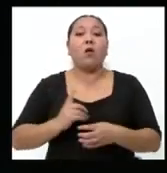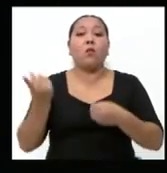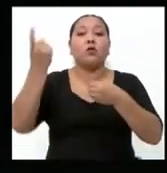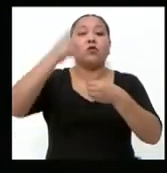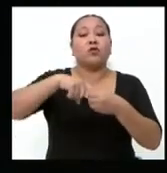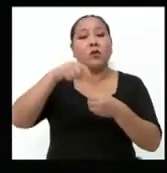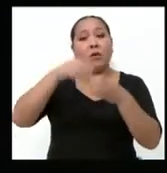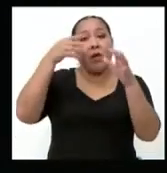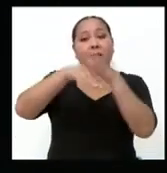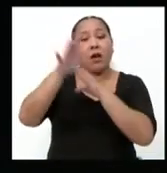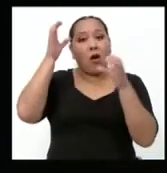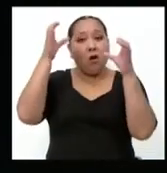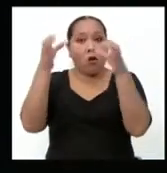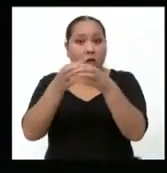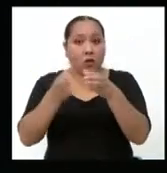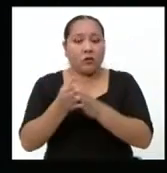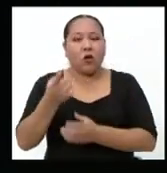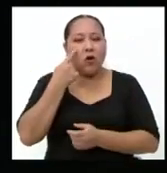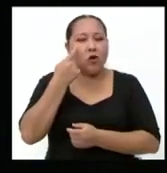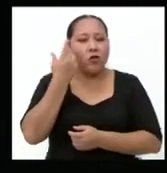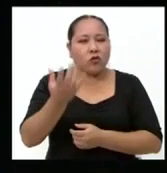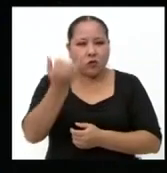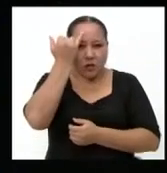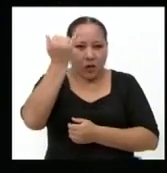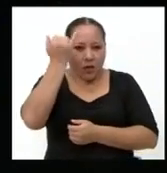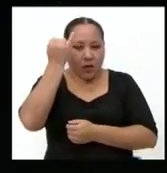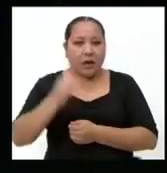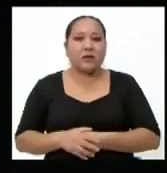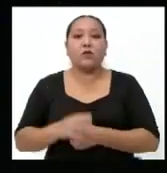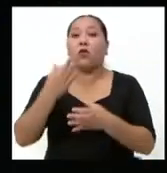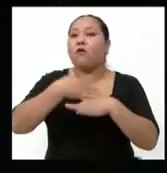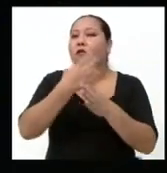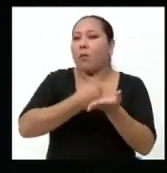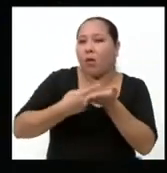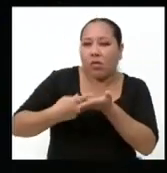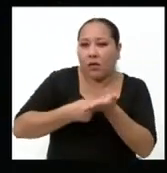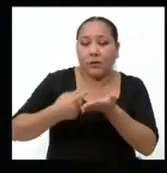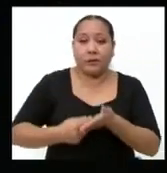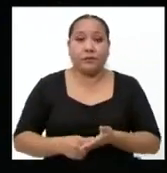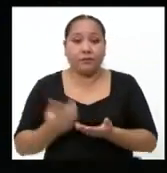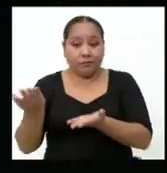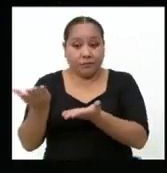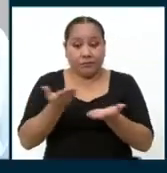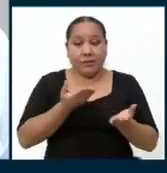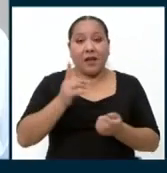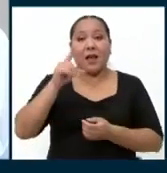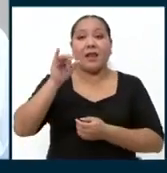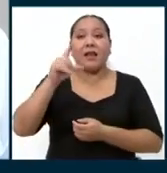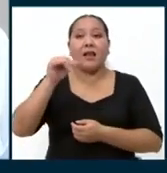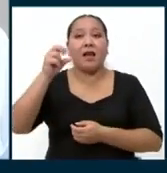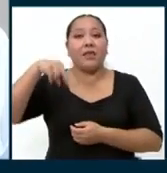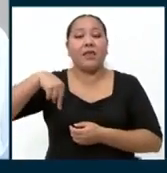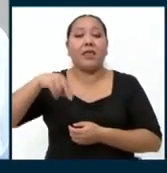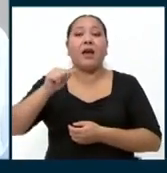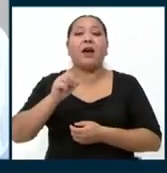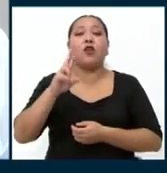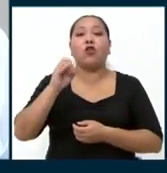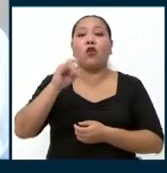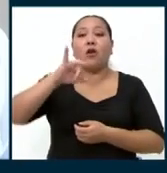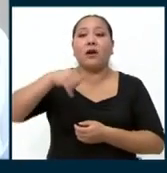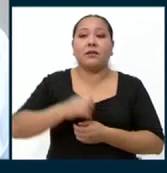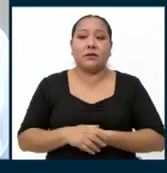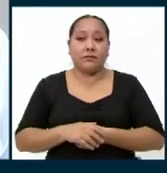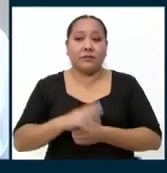de la República conocer sus propuestas y su capacidad de debatir. Nos acompañan los candidatos Liliana Rojas Espinosa del